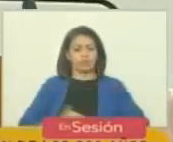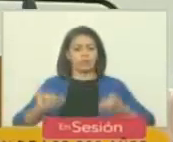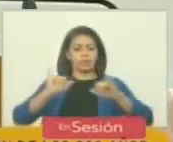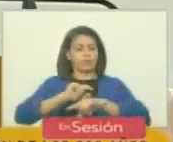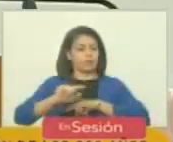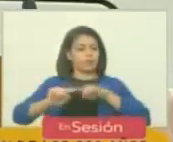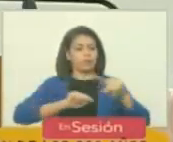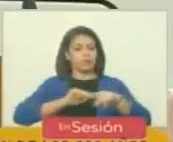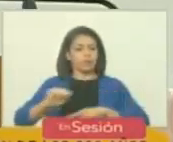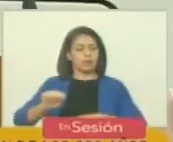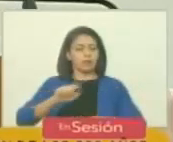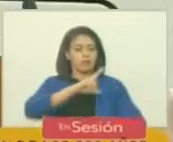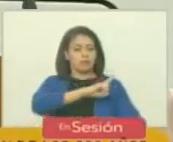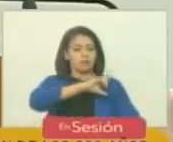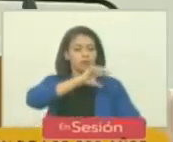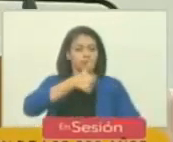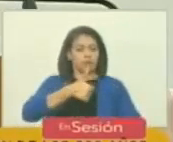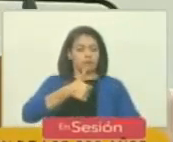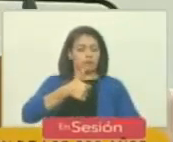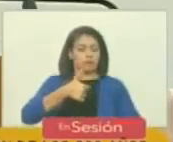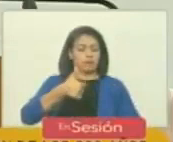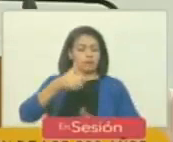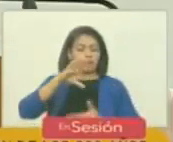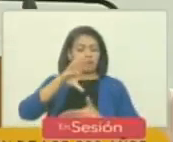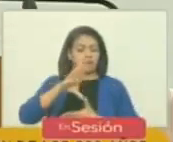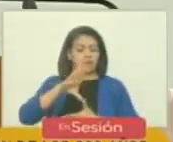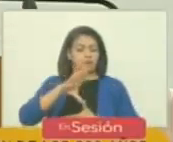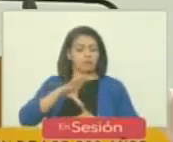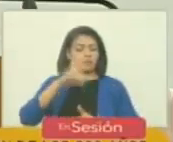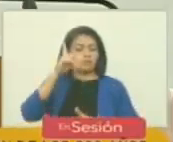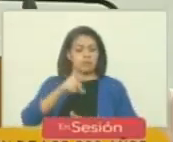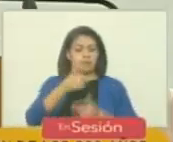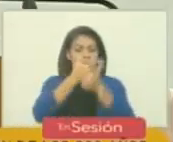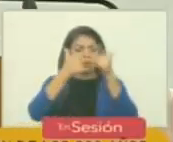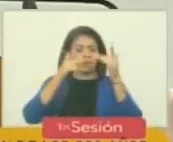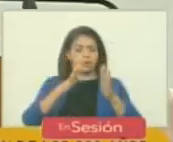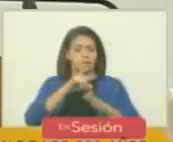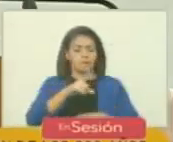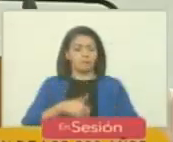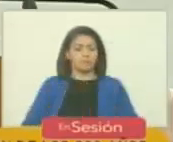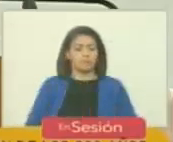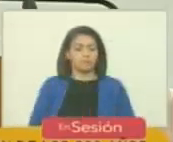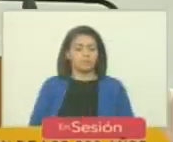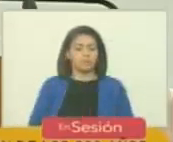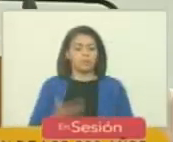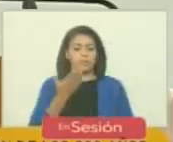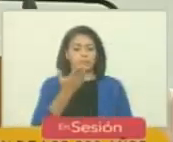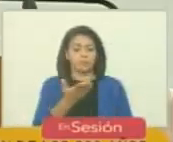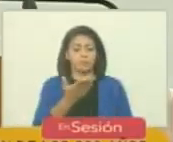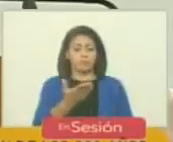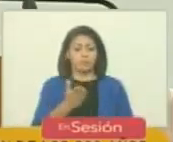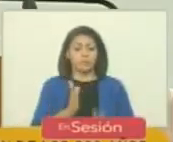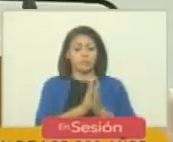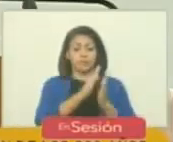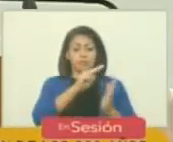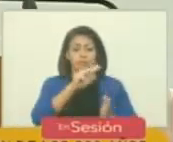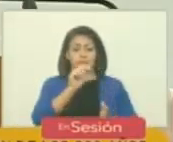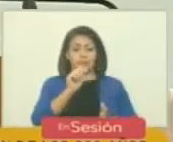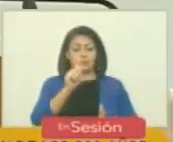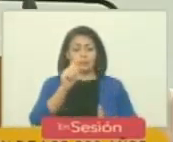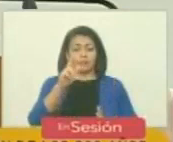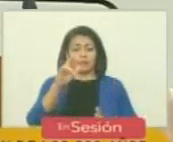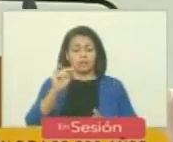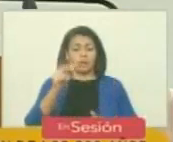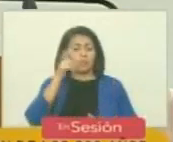órdenes del general a quien América debe su libertad a él a San Martín al pueblo